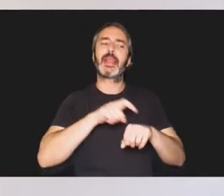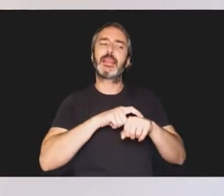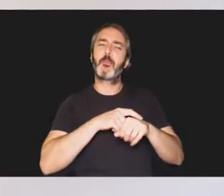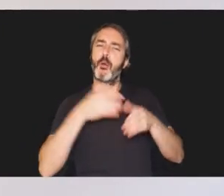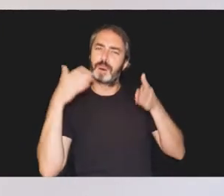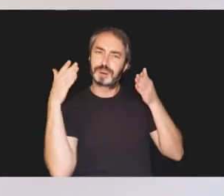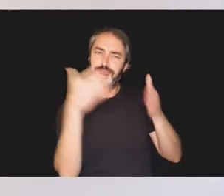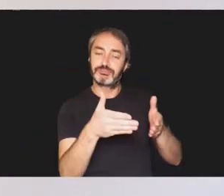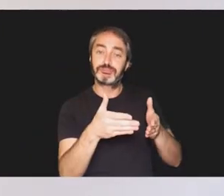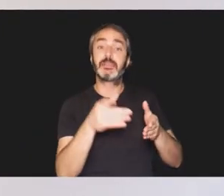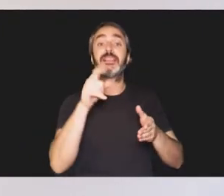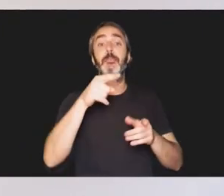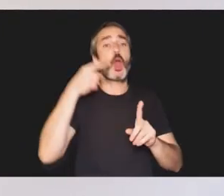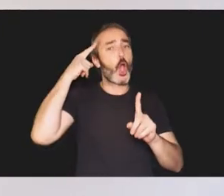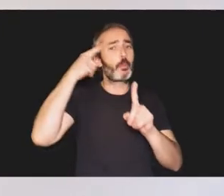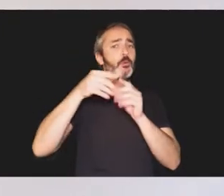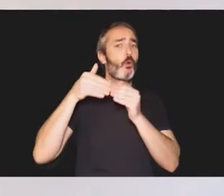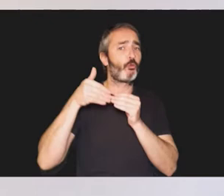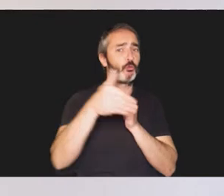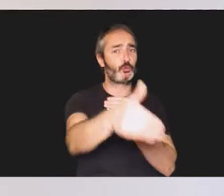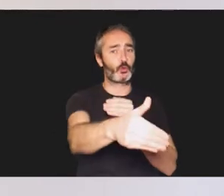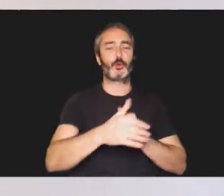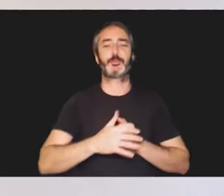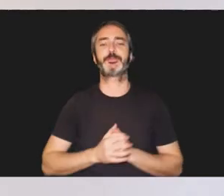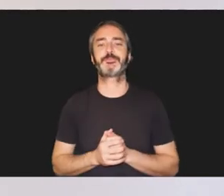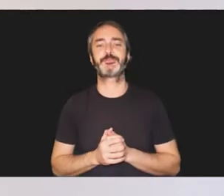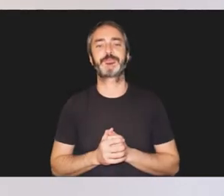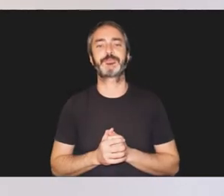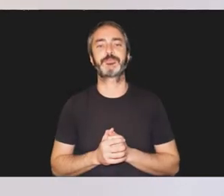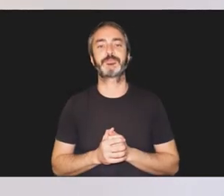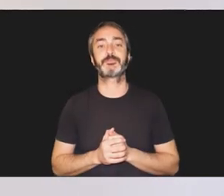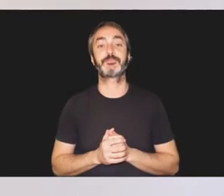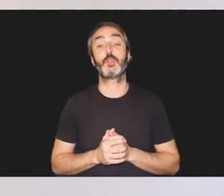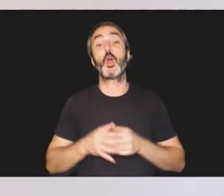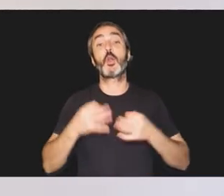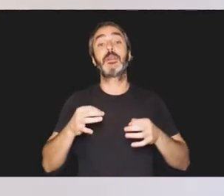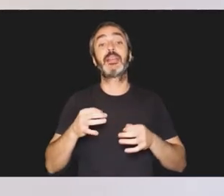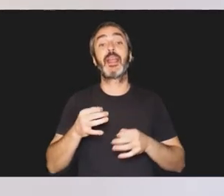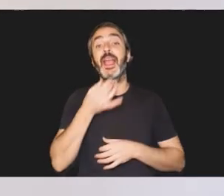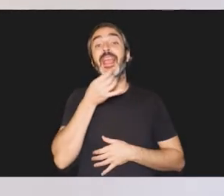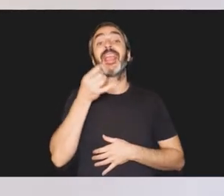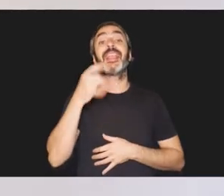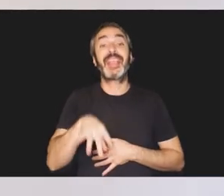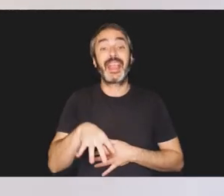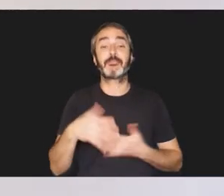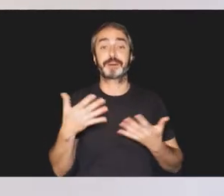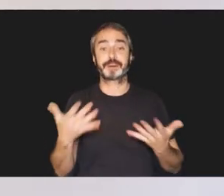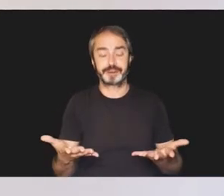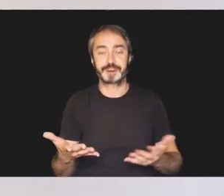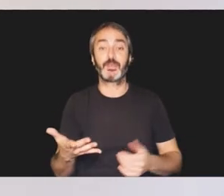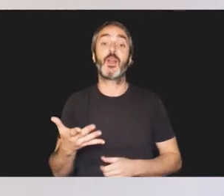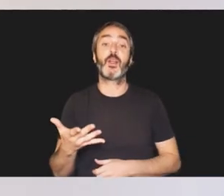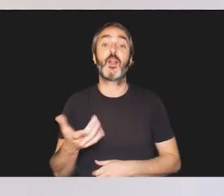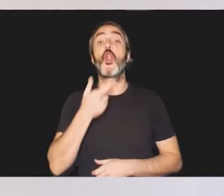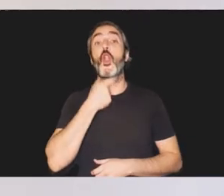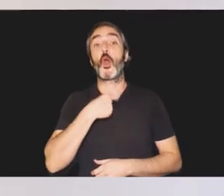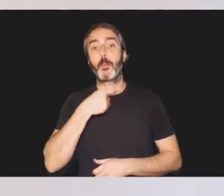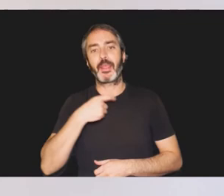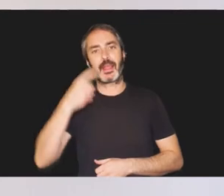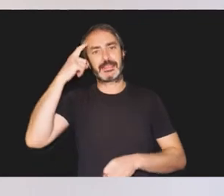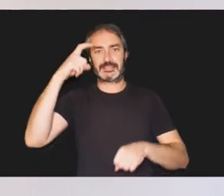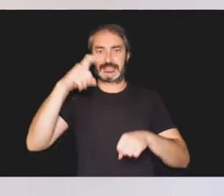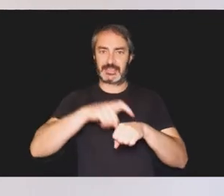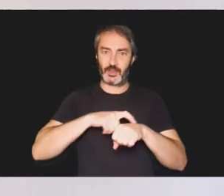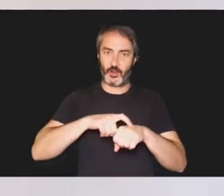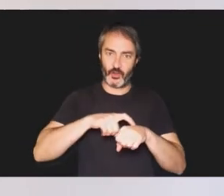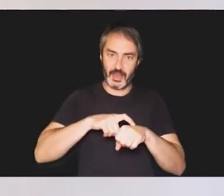de intervención a realizar y los objetivos que se desean alcanzar. Normalmente, en este proceso participan profesionales de la logopedia,